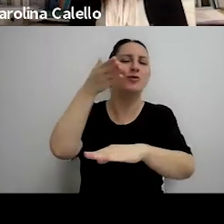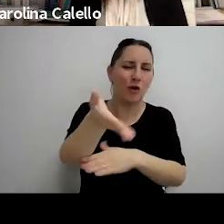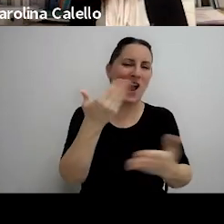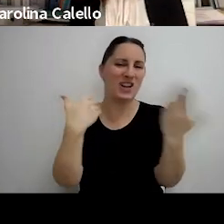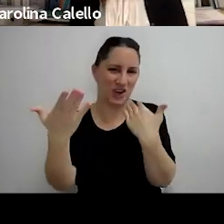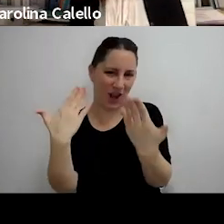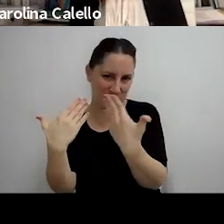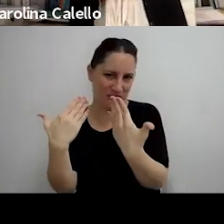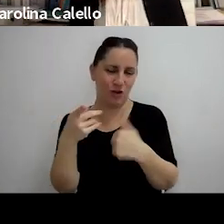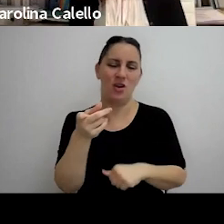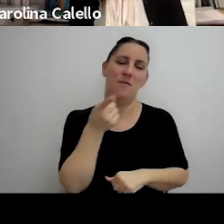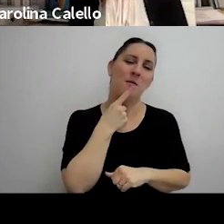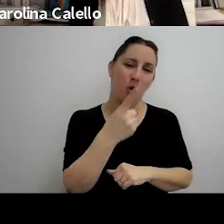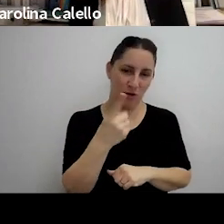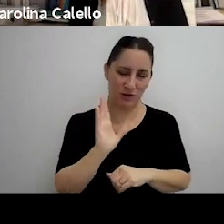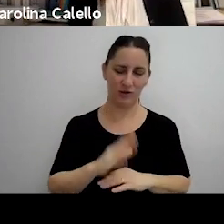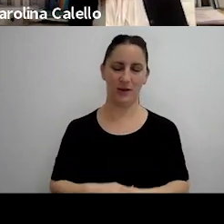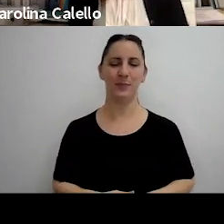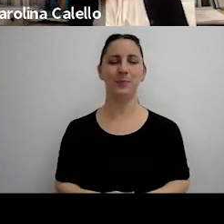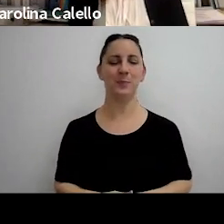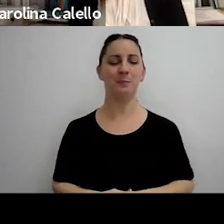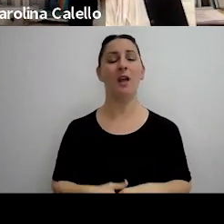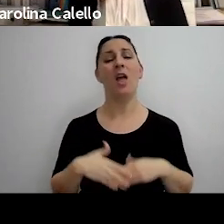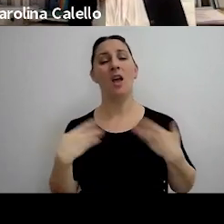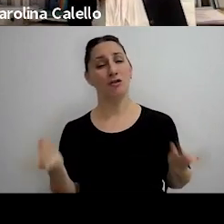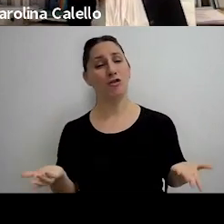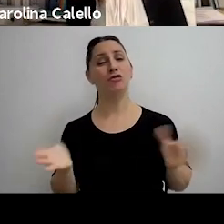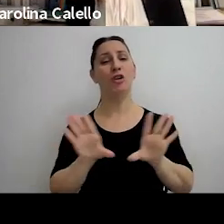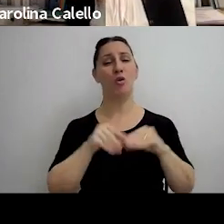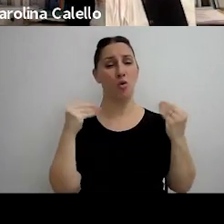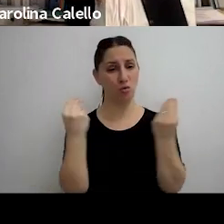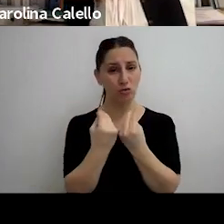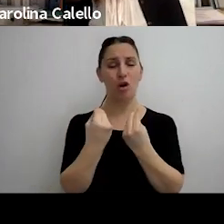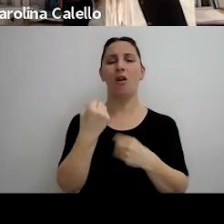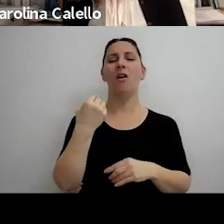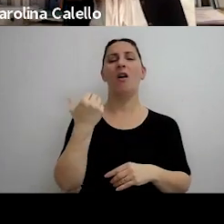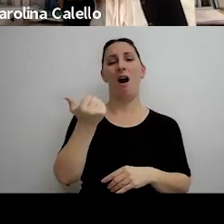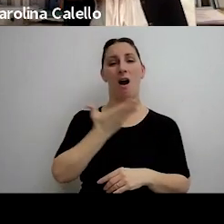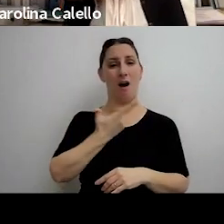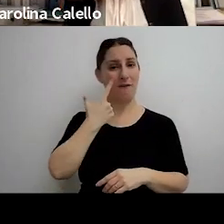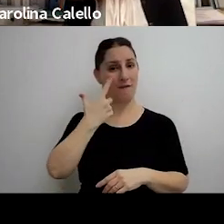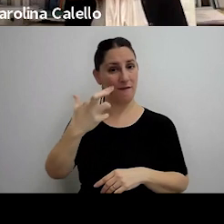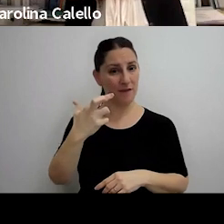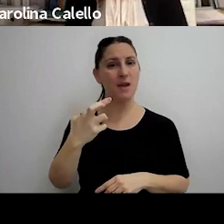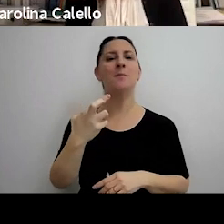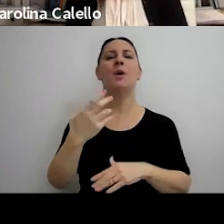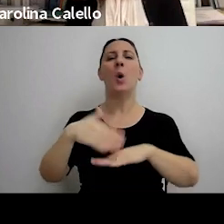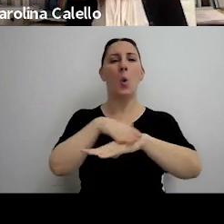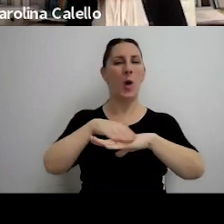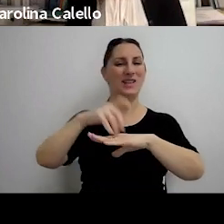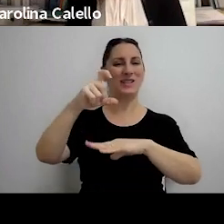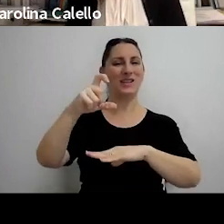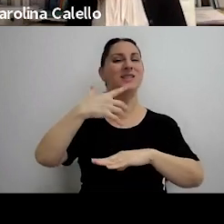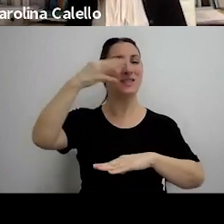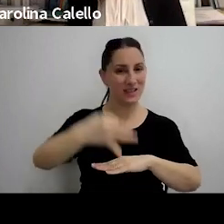que surge de los precedentes conclusión como el fisco tenía que hacer sobre base cierta no